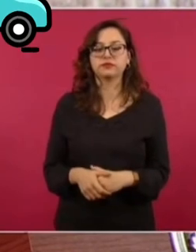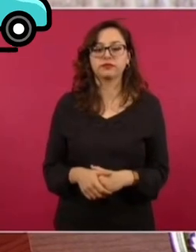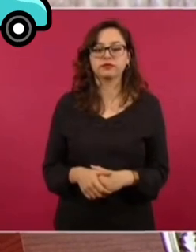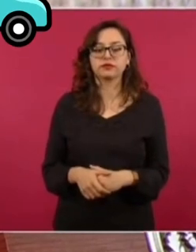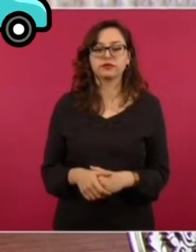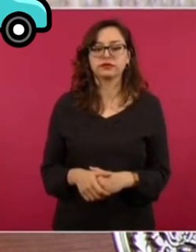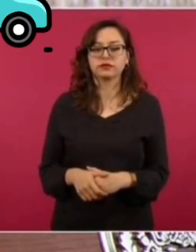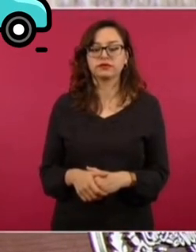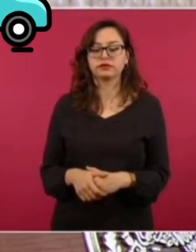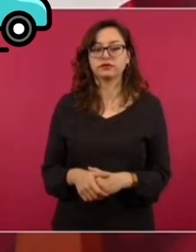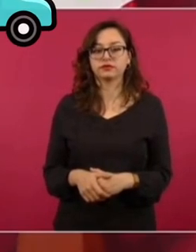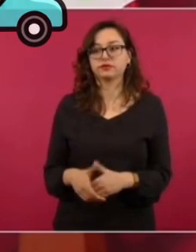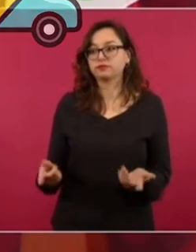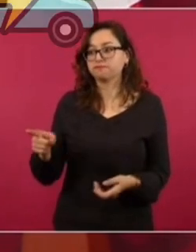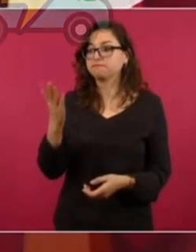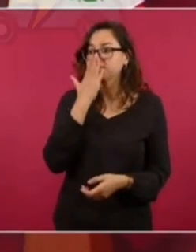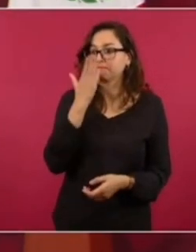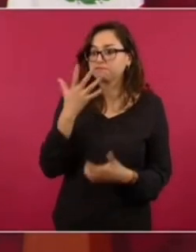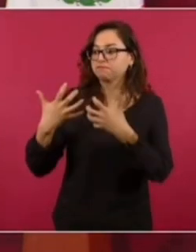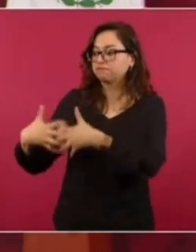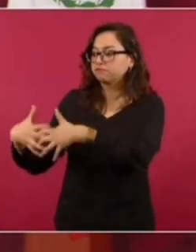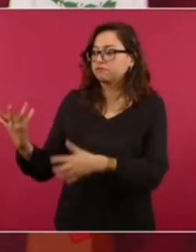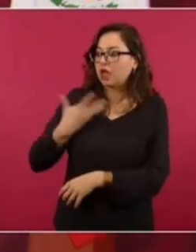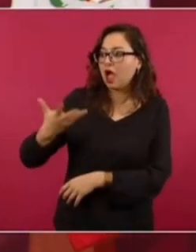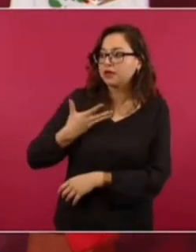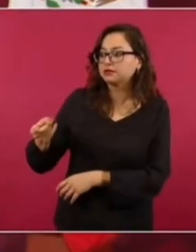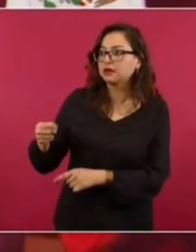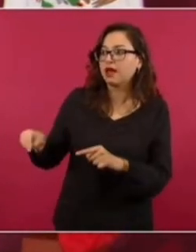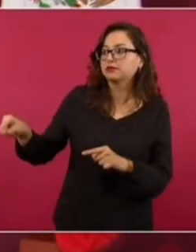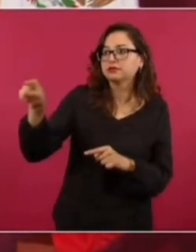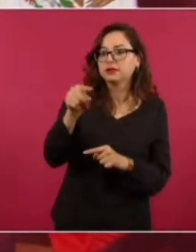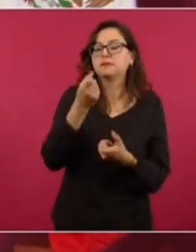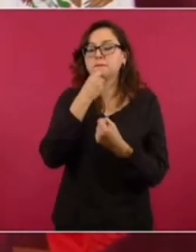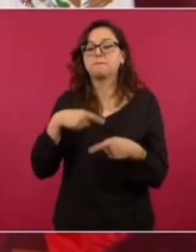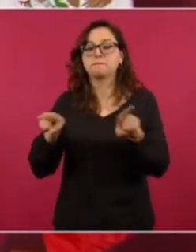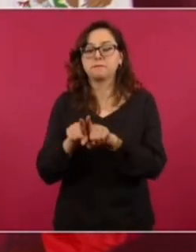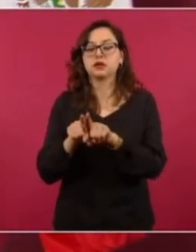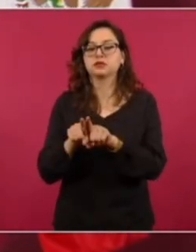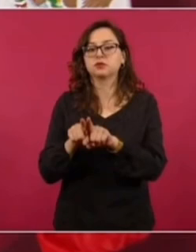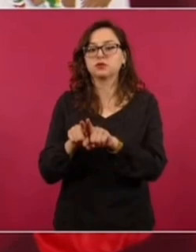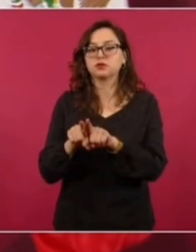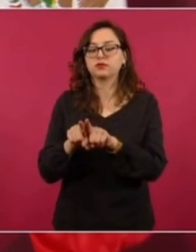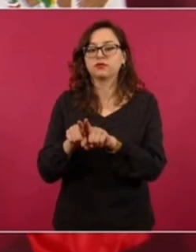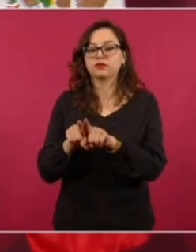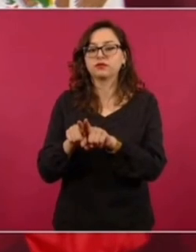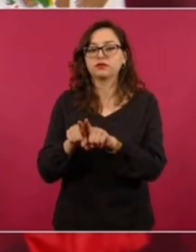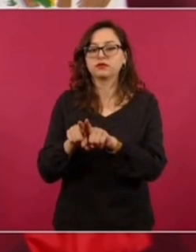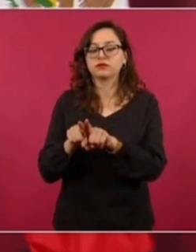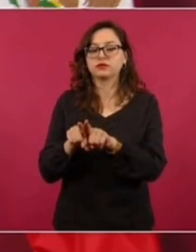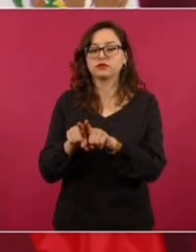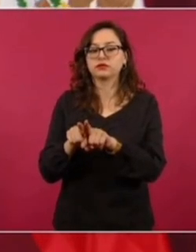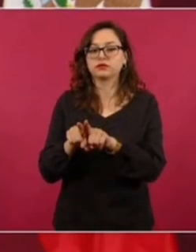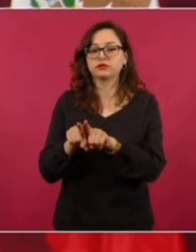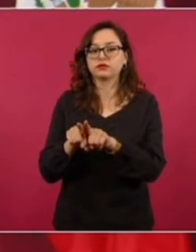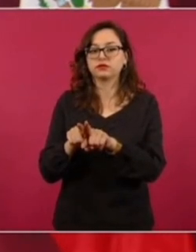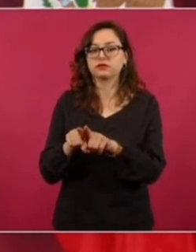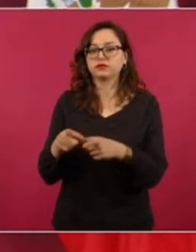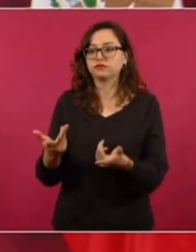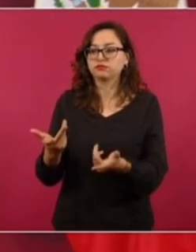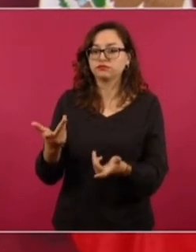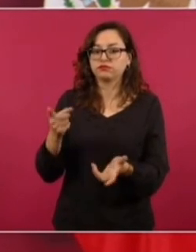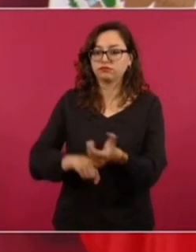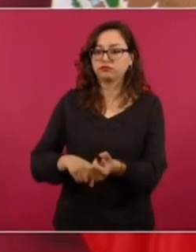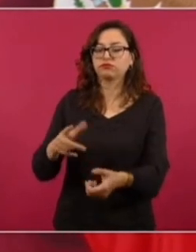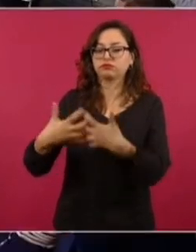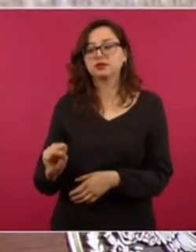aprovechar lo que ya se tiene, ya se inició la planta de generación con energía